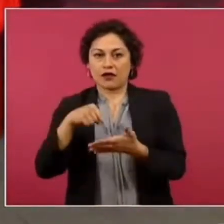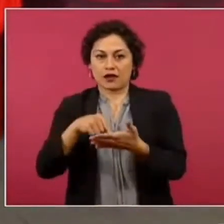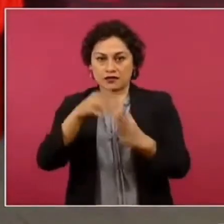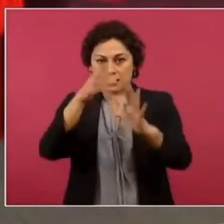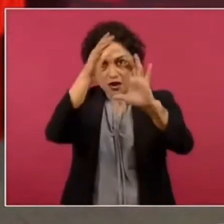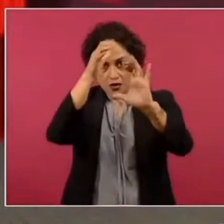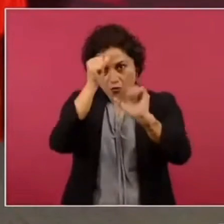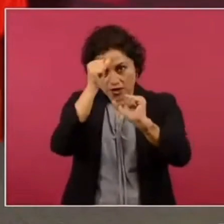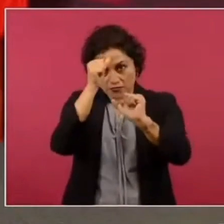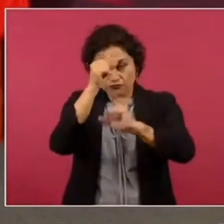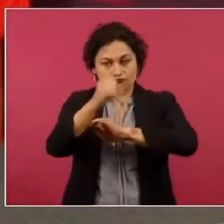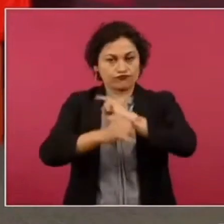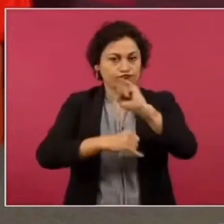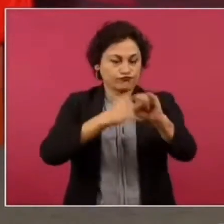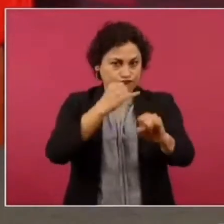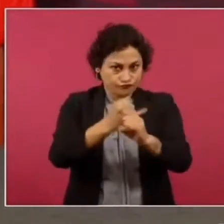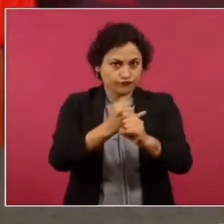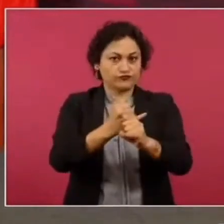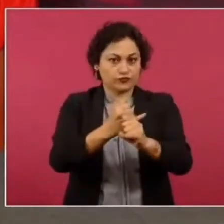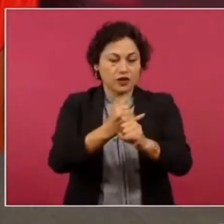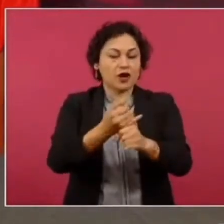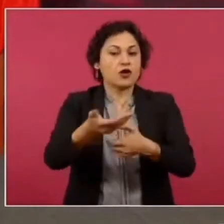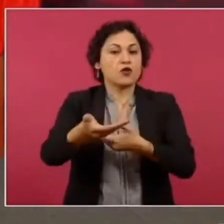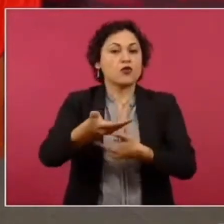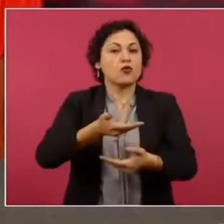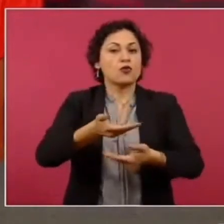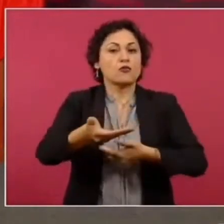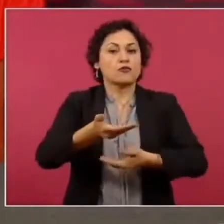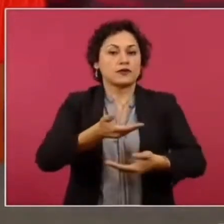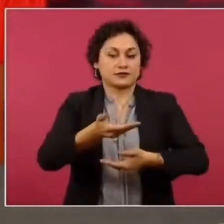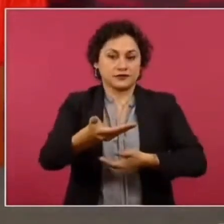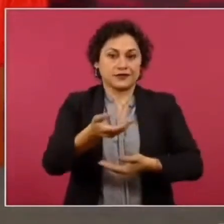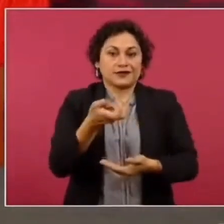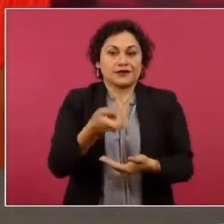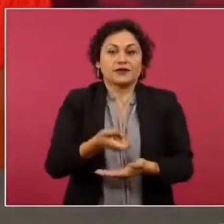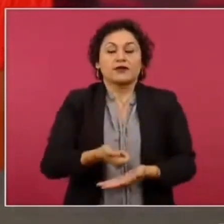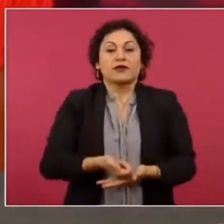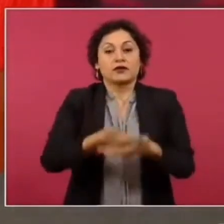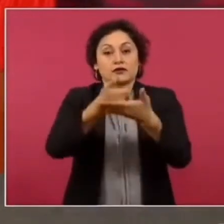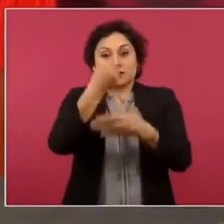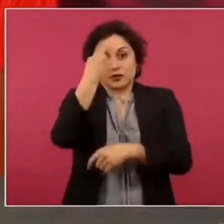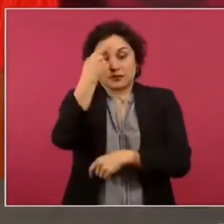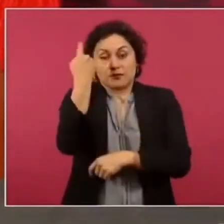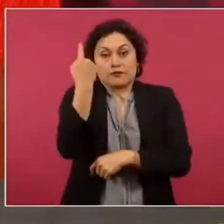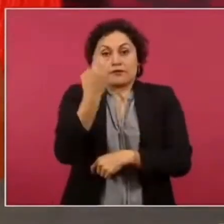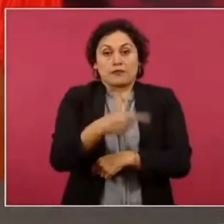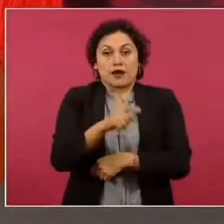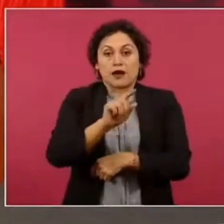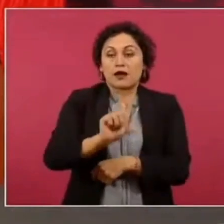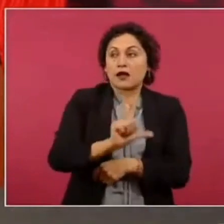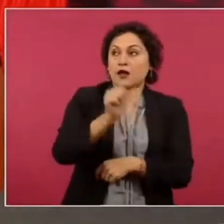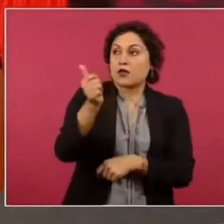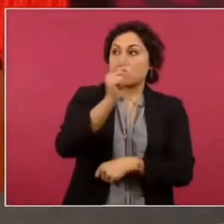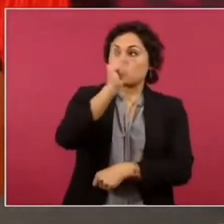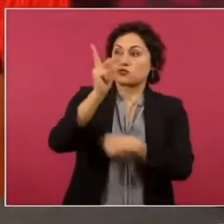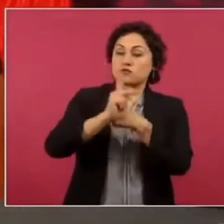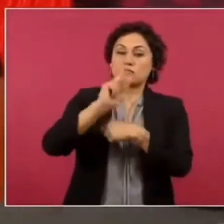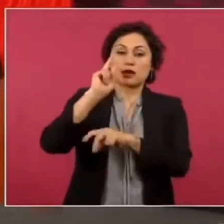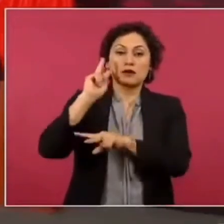que lo que se produce en México se pueda